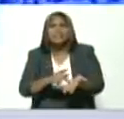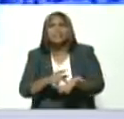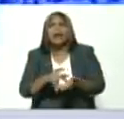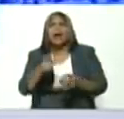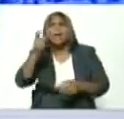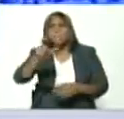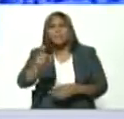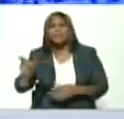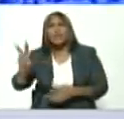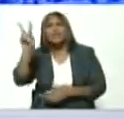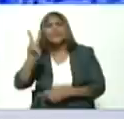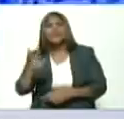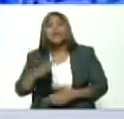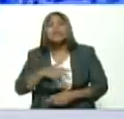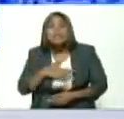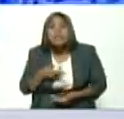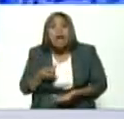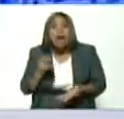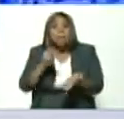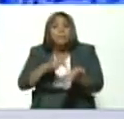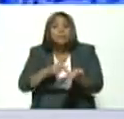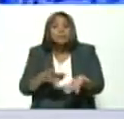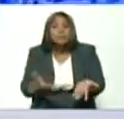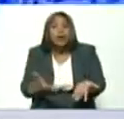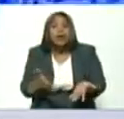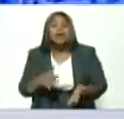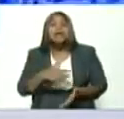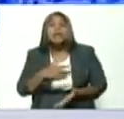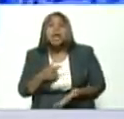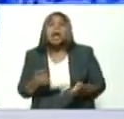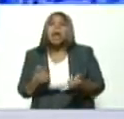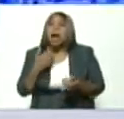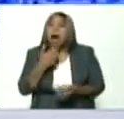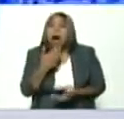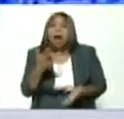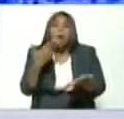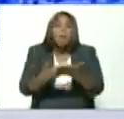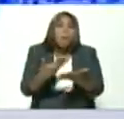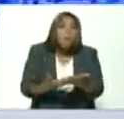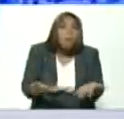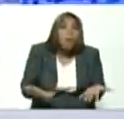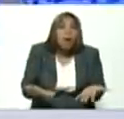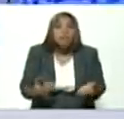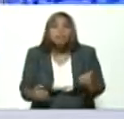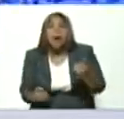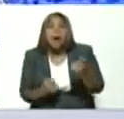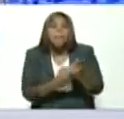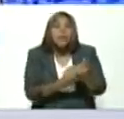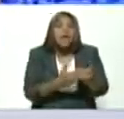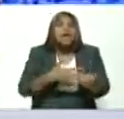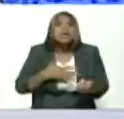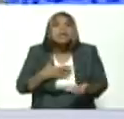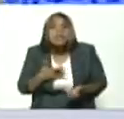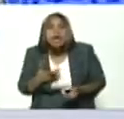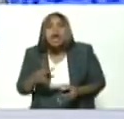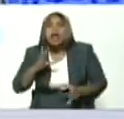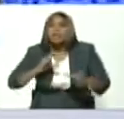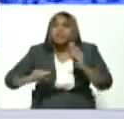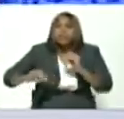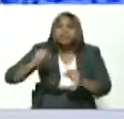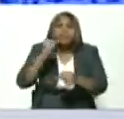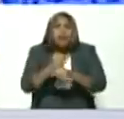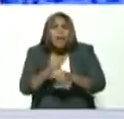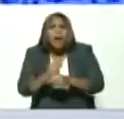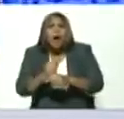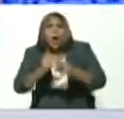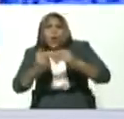venezolanas que quieren participar que quieren dar su aporte que quieren estar en la jugada con padre para